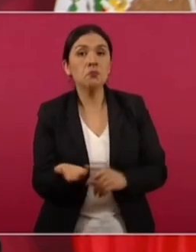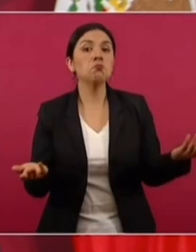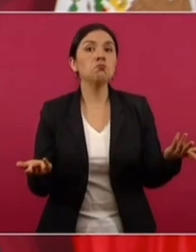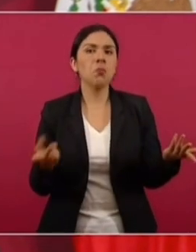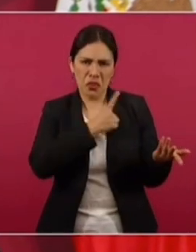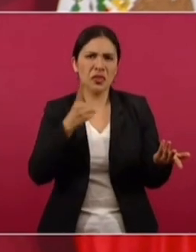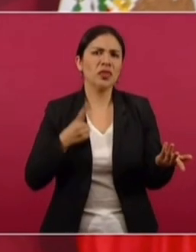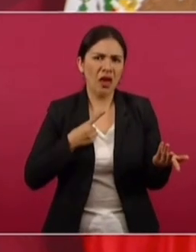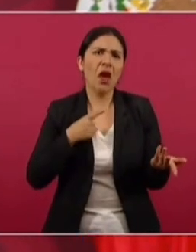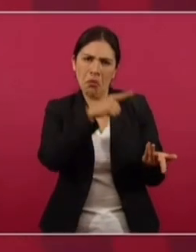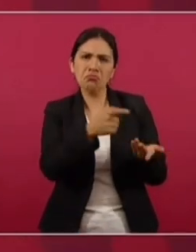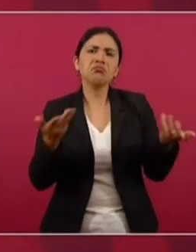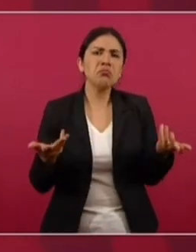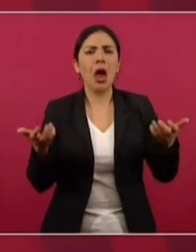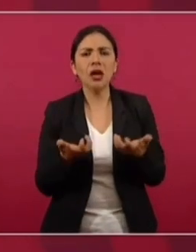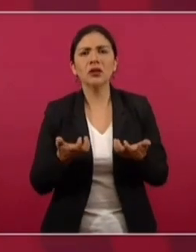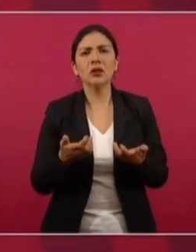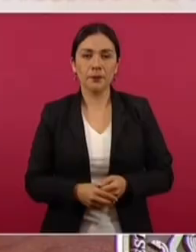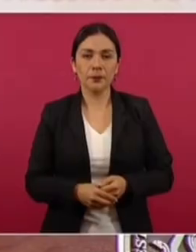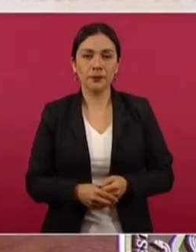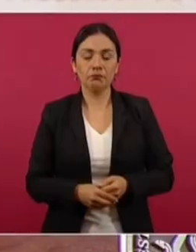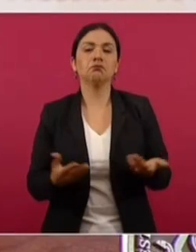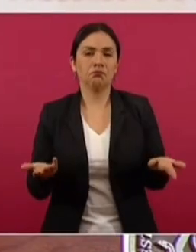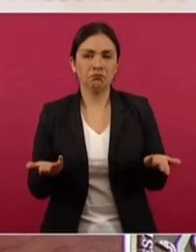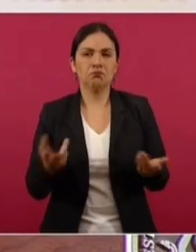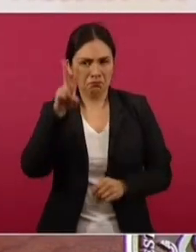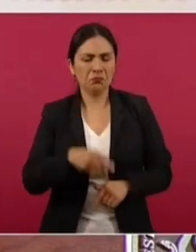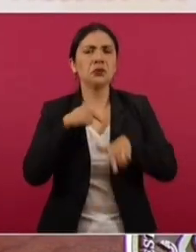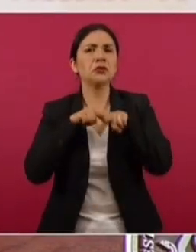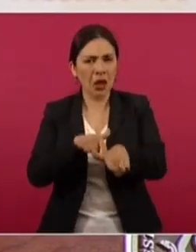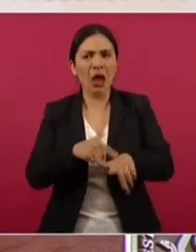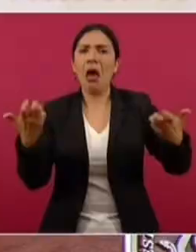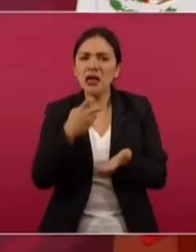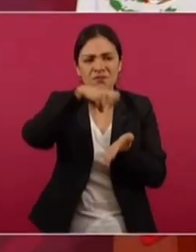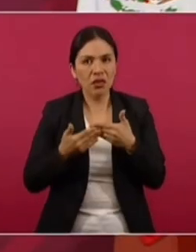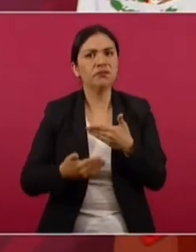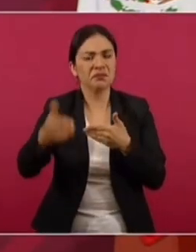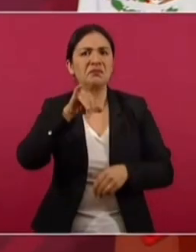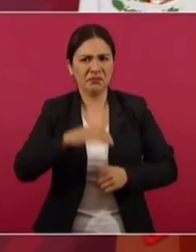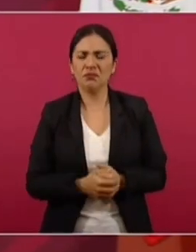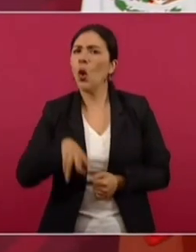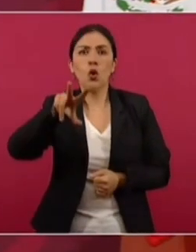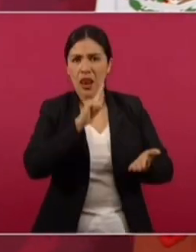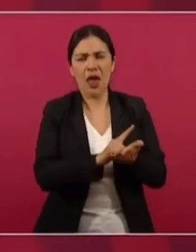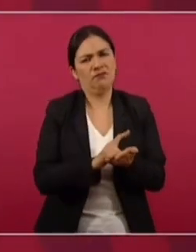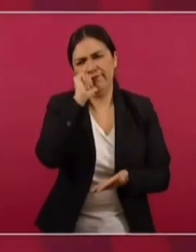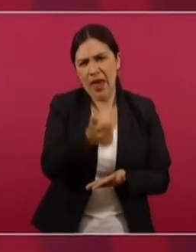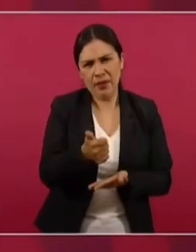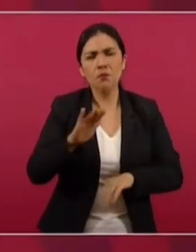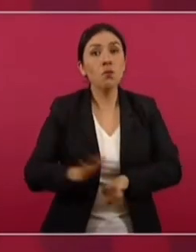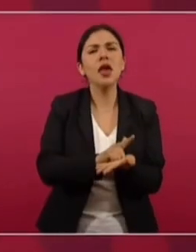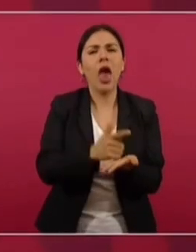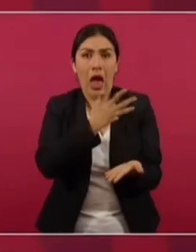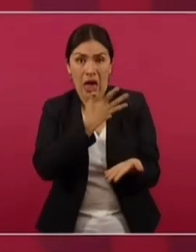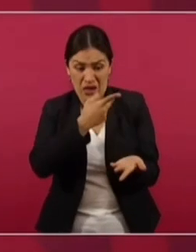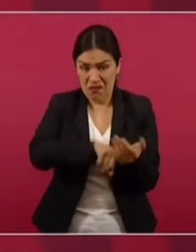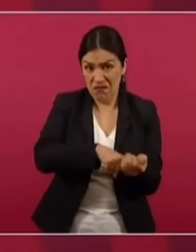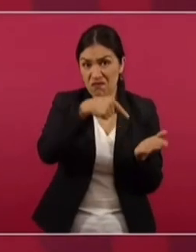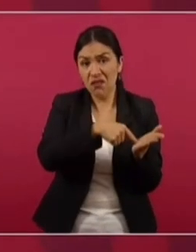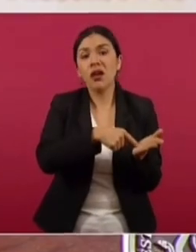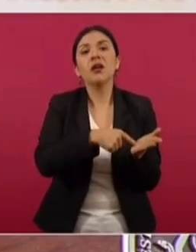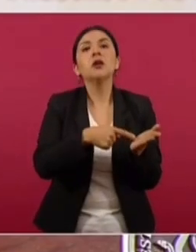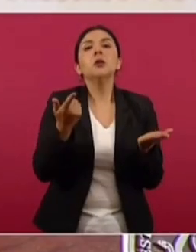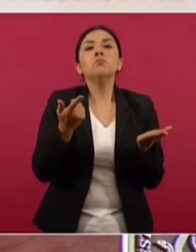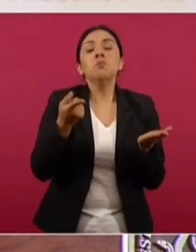pues mínimo que no cobren. Claro que nosotros vamos a seguir haciendo reformas trascendentes, sin violar el marco legal, porque no hay ninguna ley que